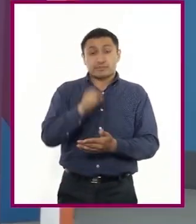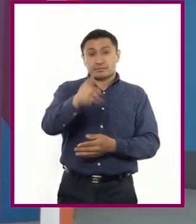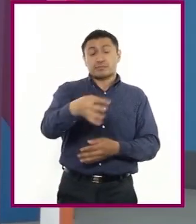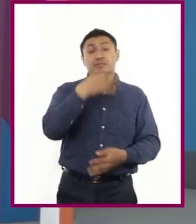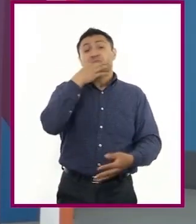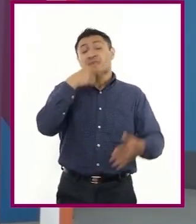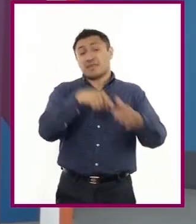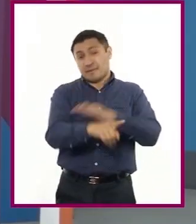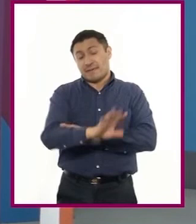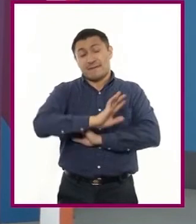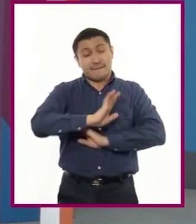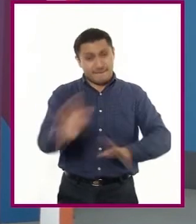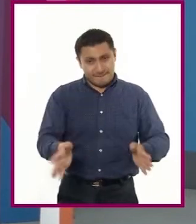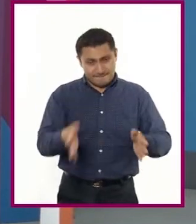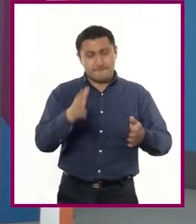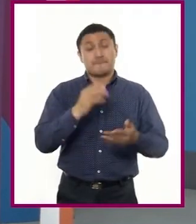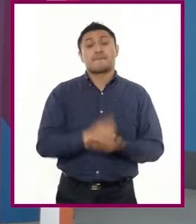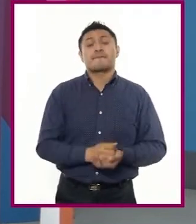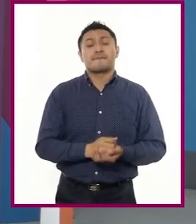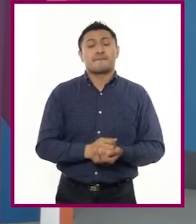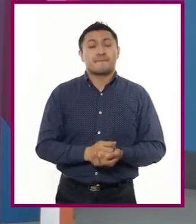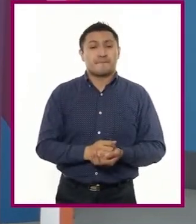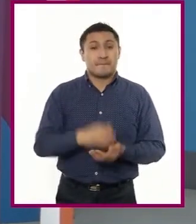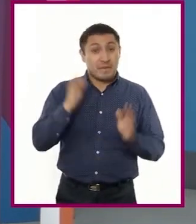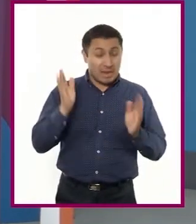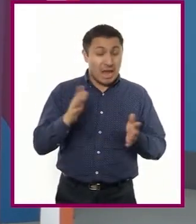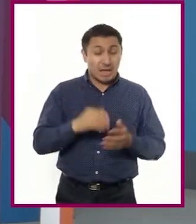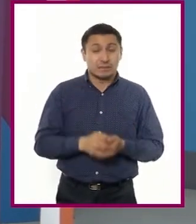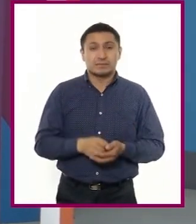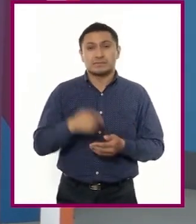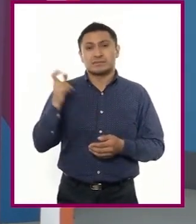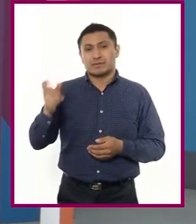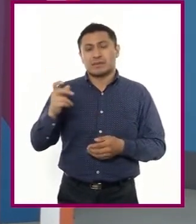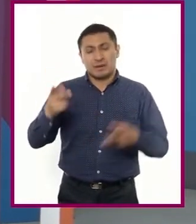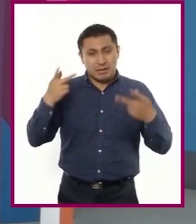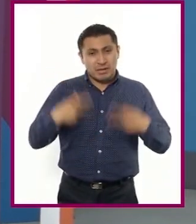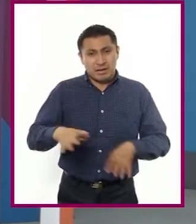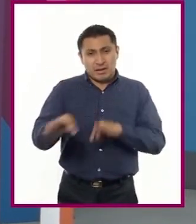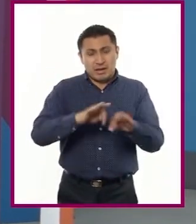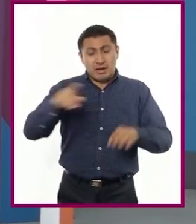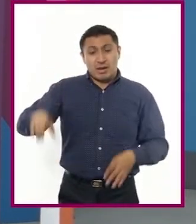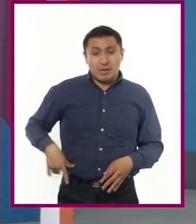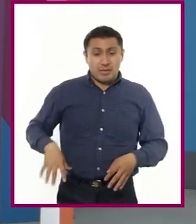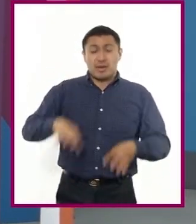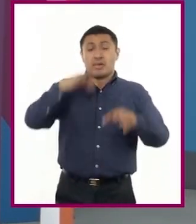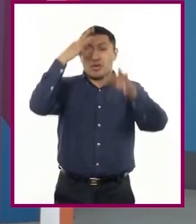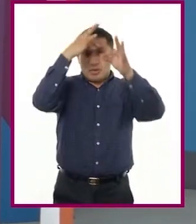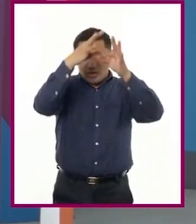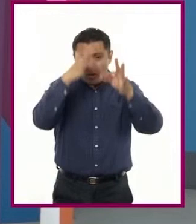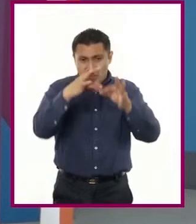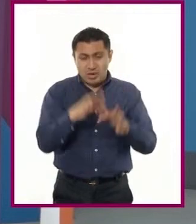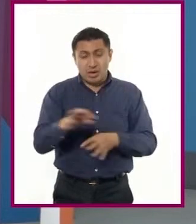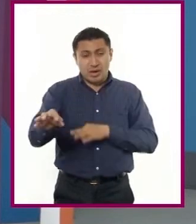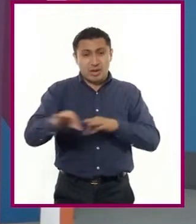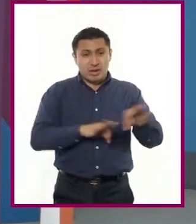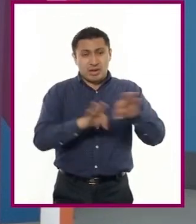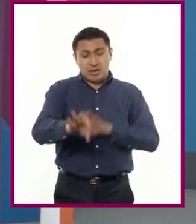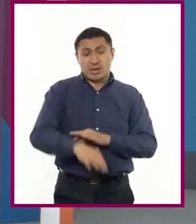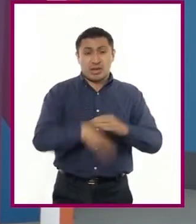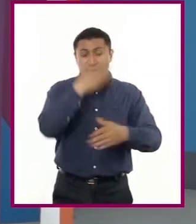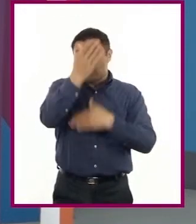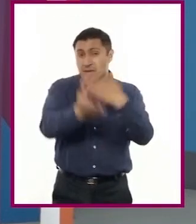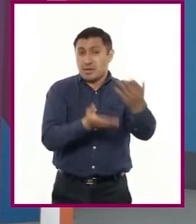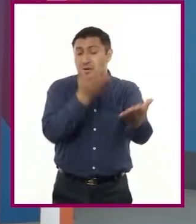leyes. Con base en lo anterior, las y los servidores públicos cumplen sus labores prestando servicios,